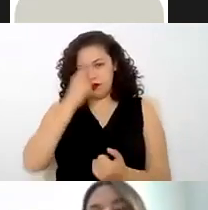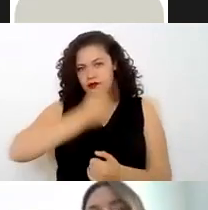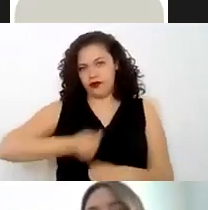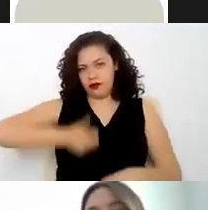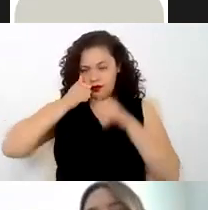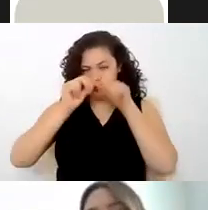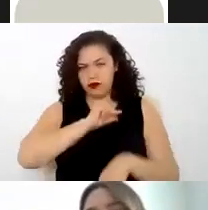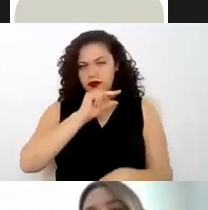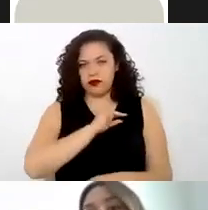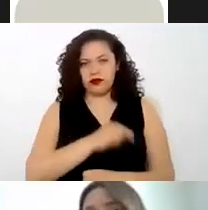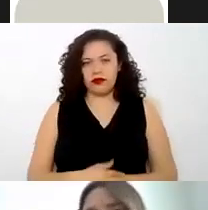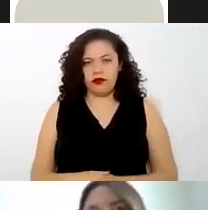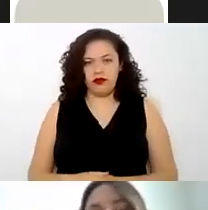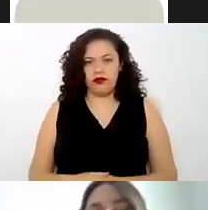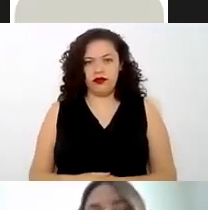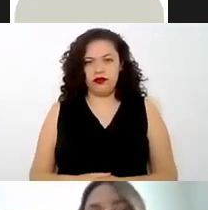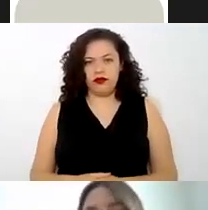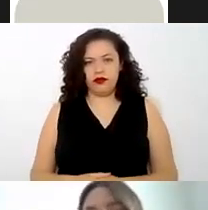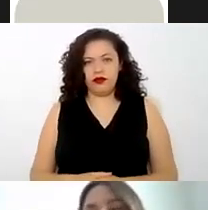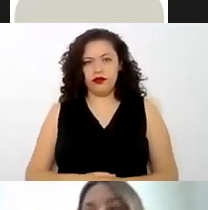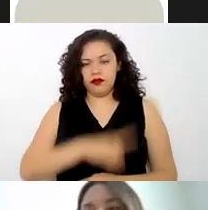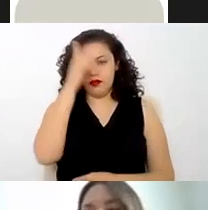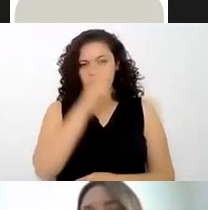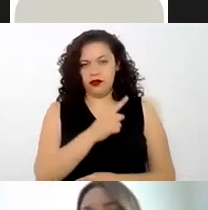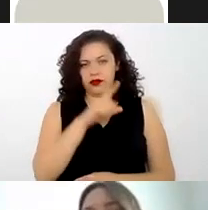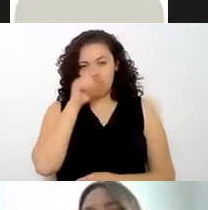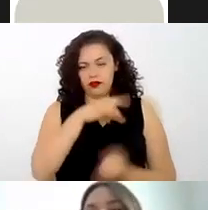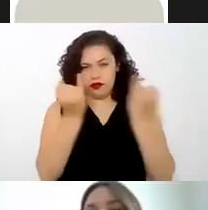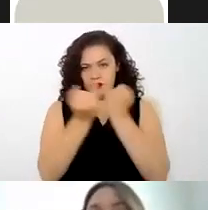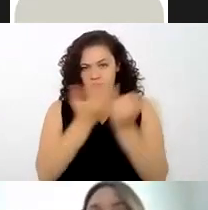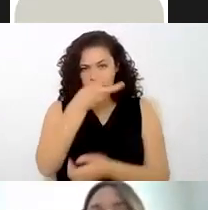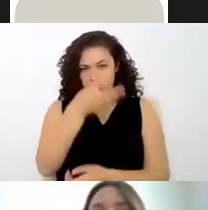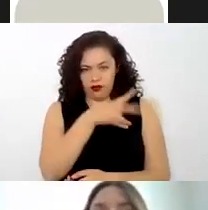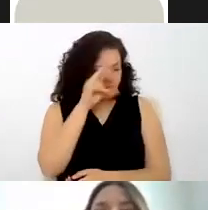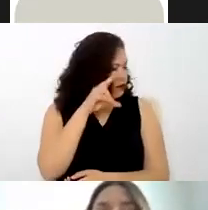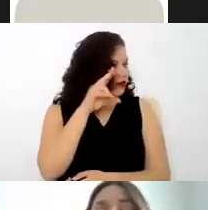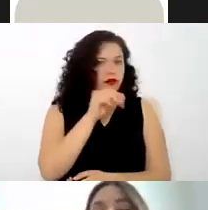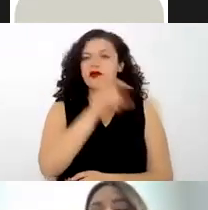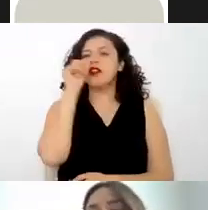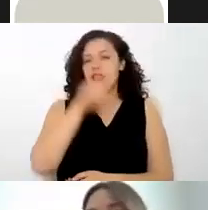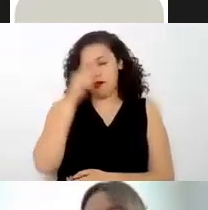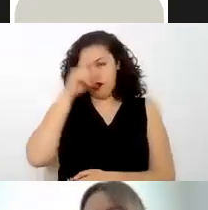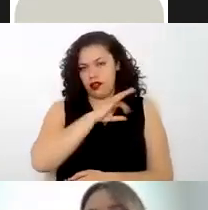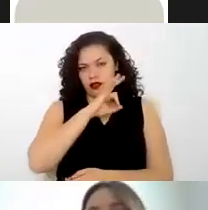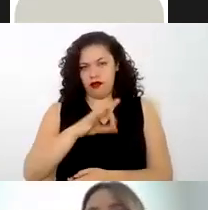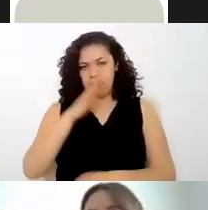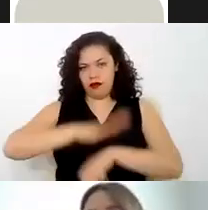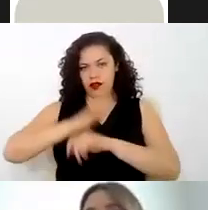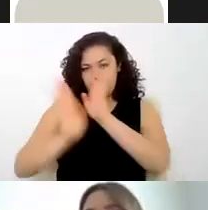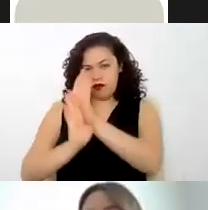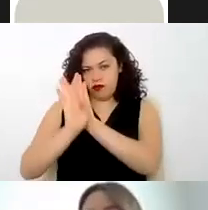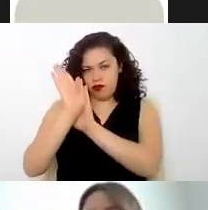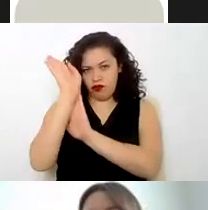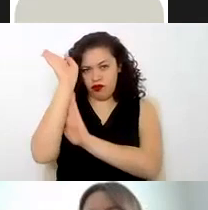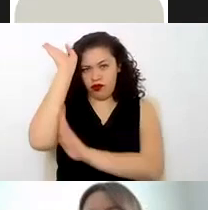y profilácticos y no solamente eso también para que puedan seguir potencializando todas